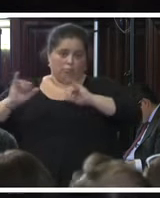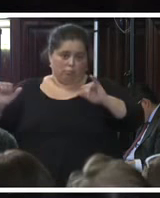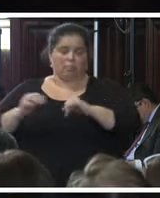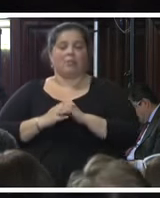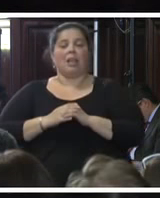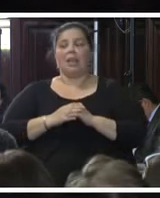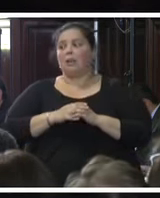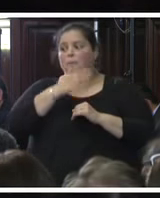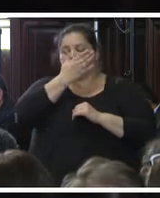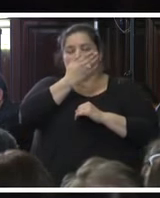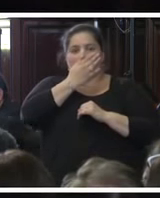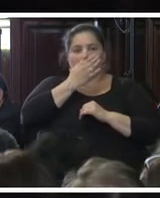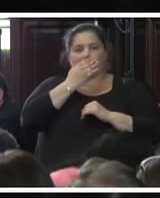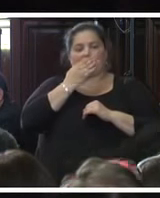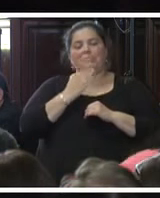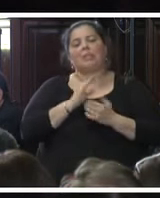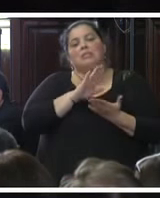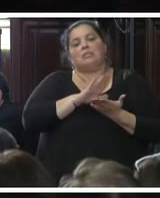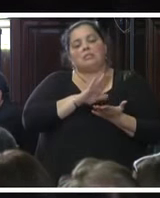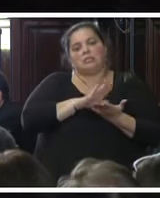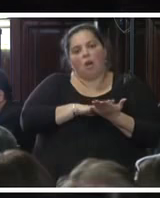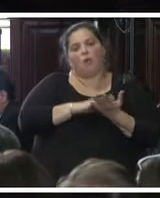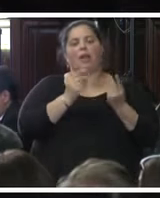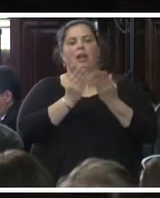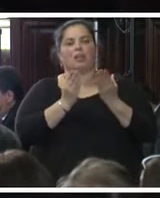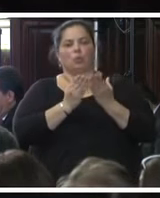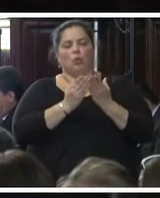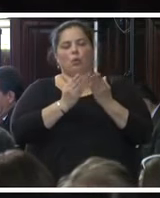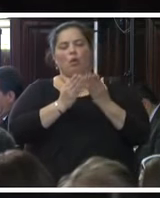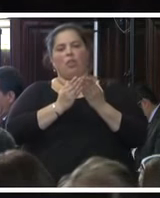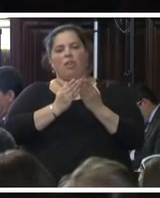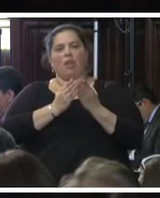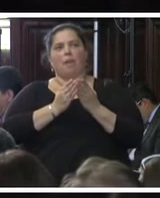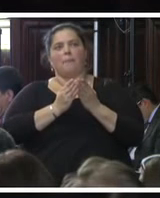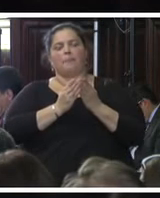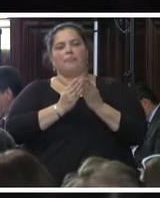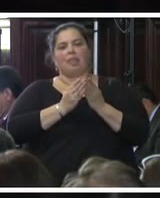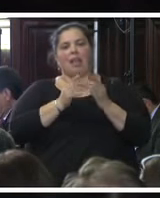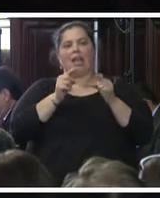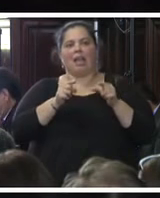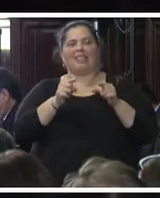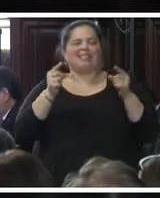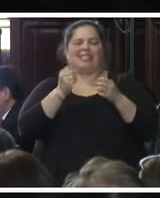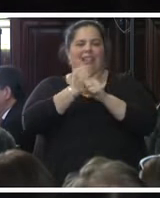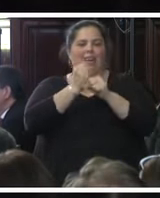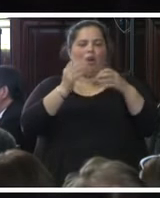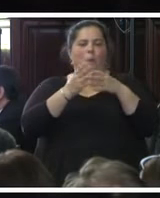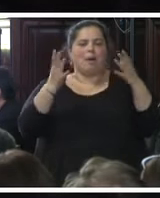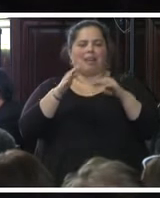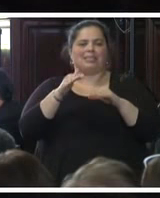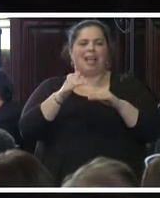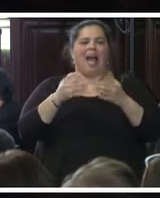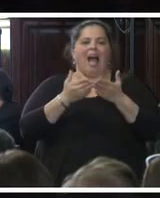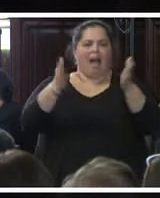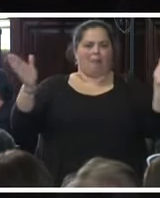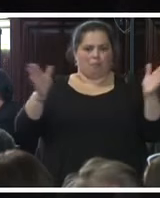telefónica en general, sí mencionaría que este ha sido uno de los trabajos más vastos, más amplios en la